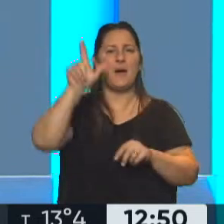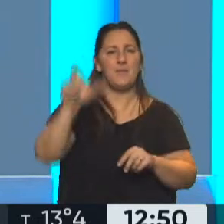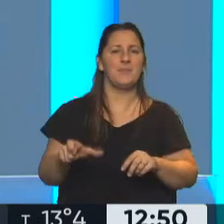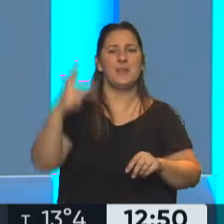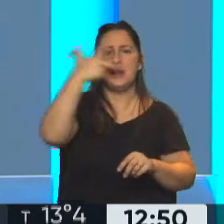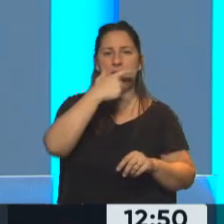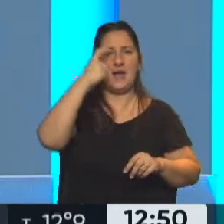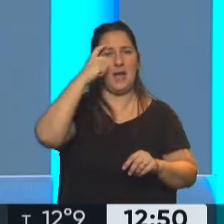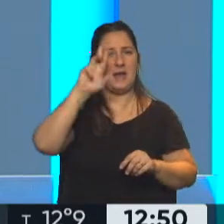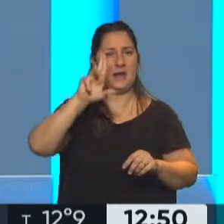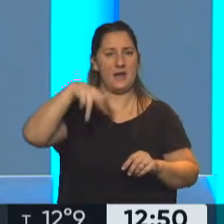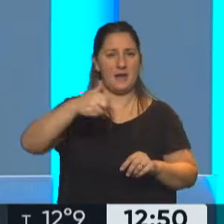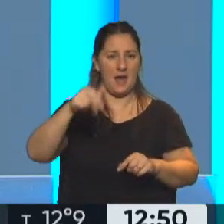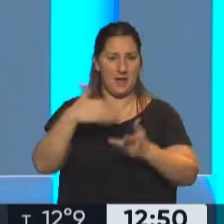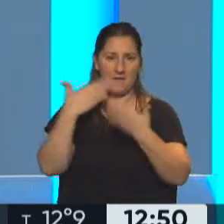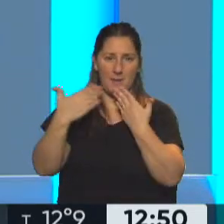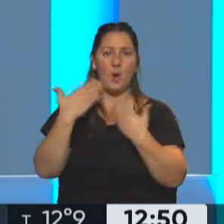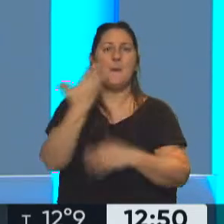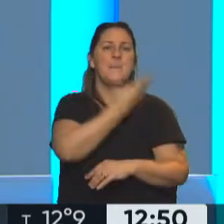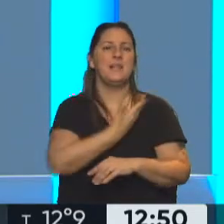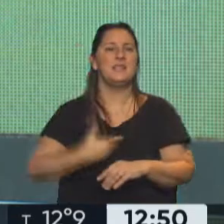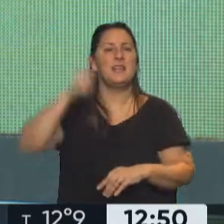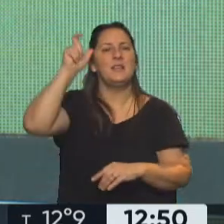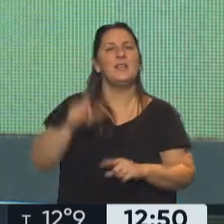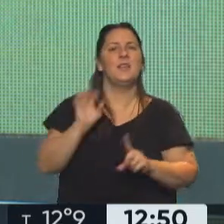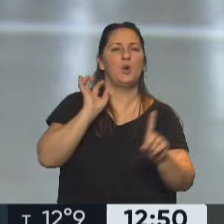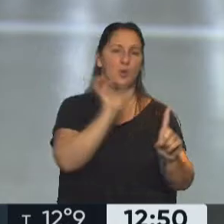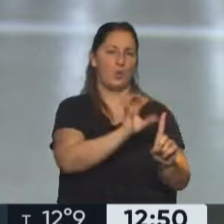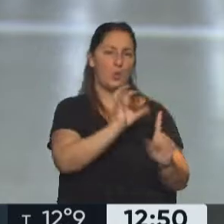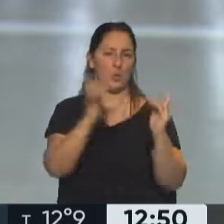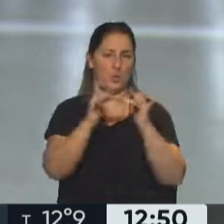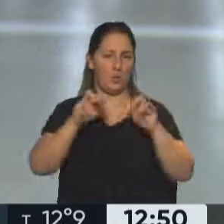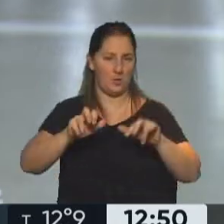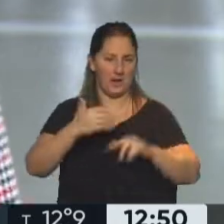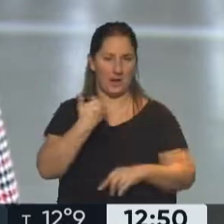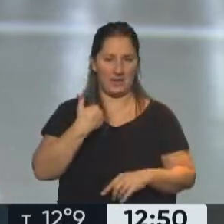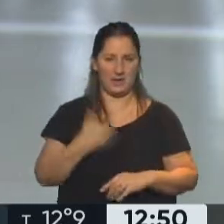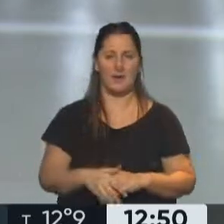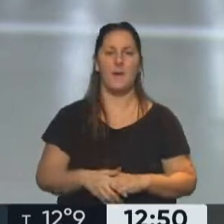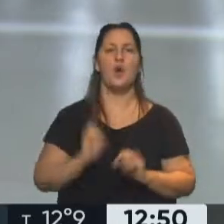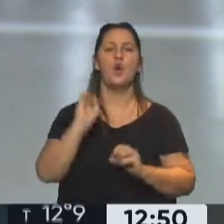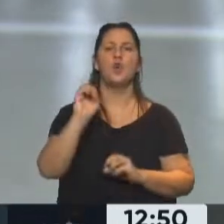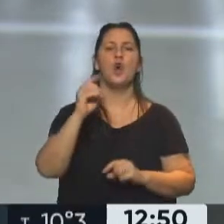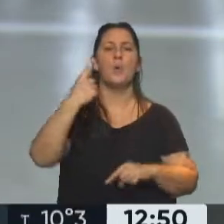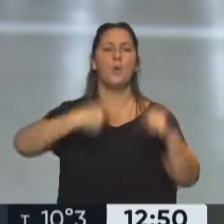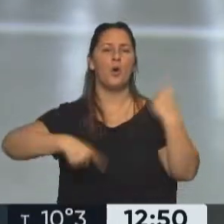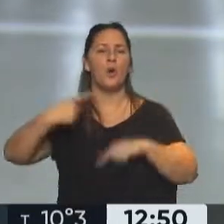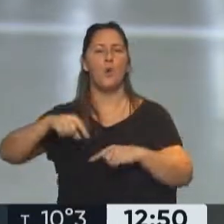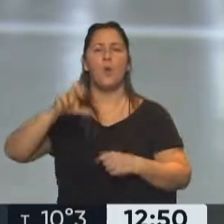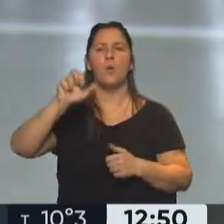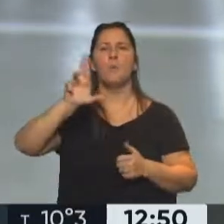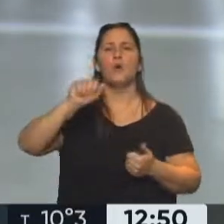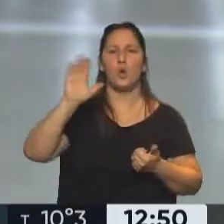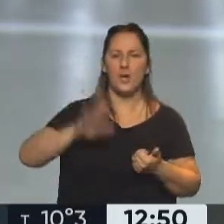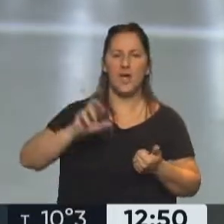Navarro, que le hicimos una nota, es el presidente Grummin Argentina. Lo escuchamos. Tiene varios nombres, la porno revancha, la